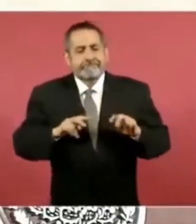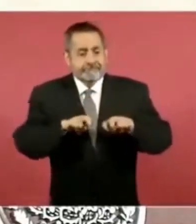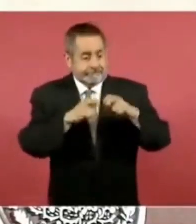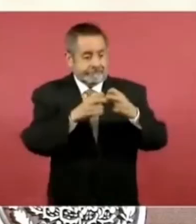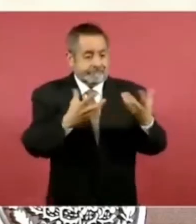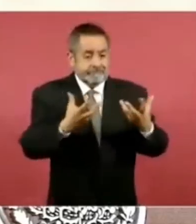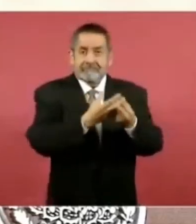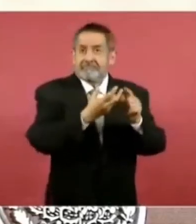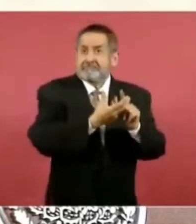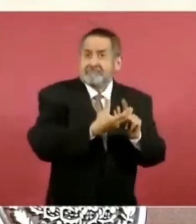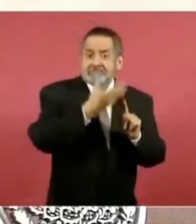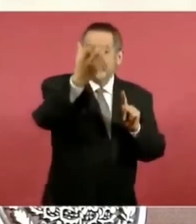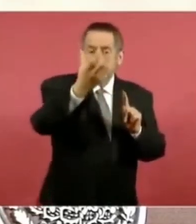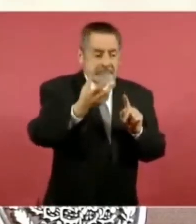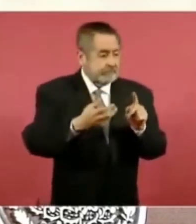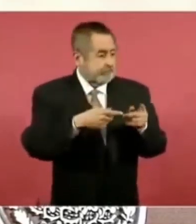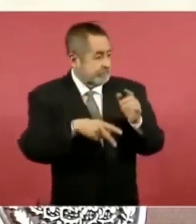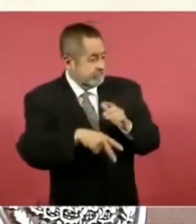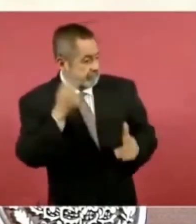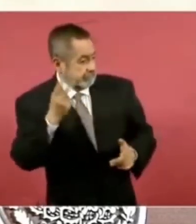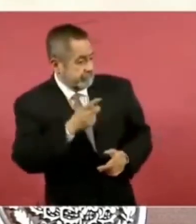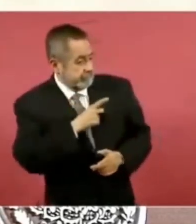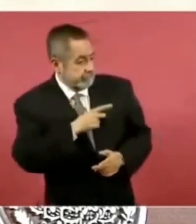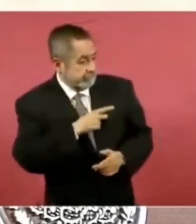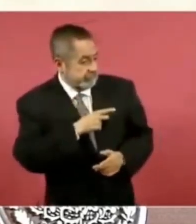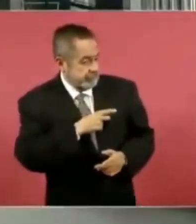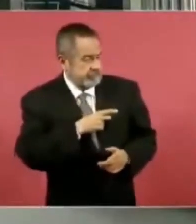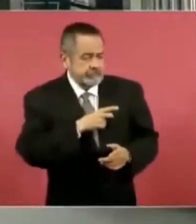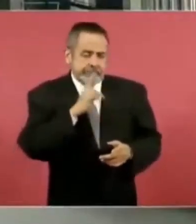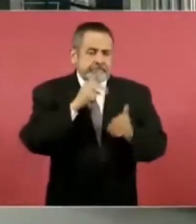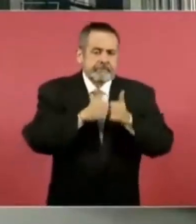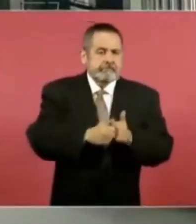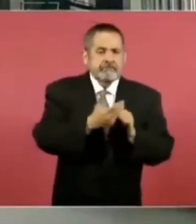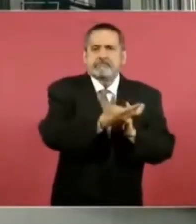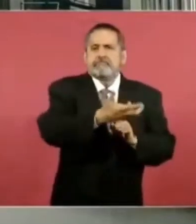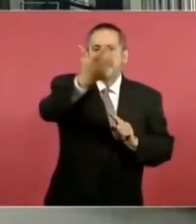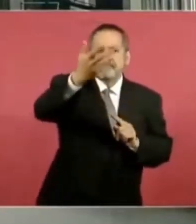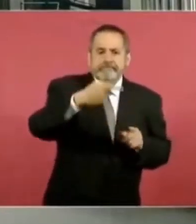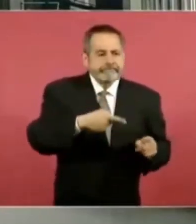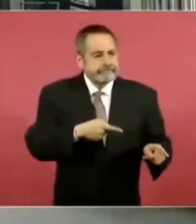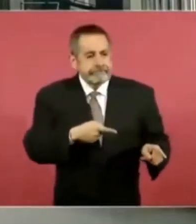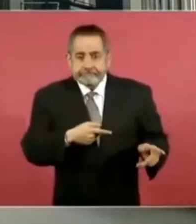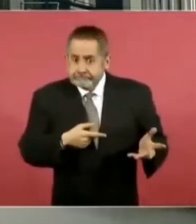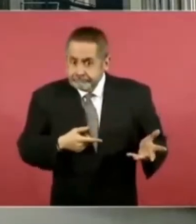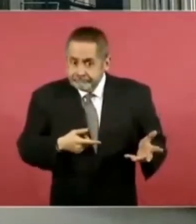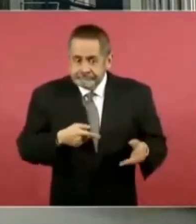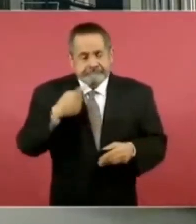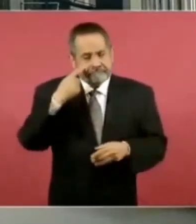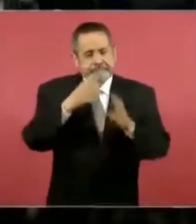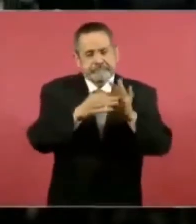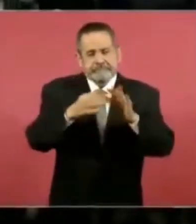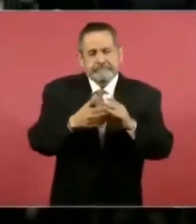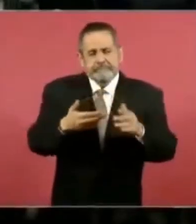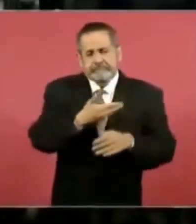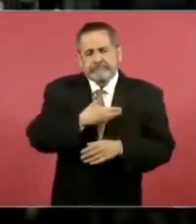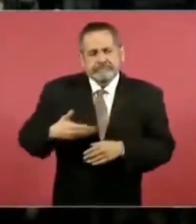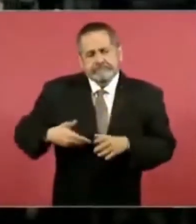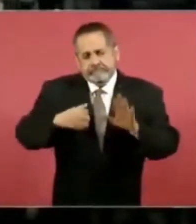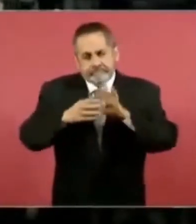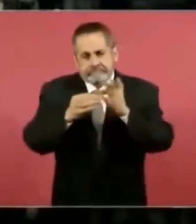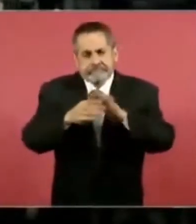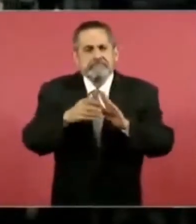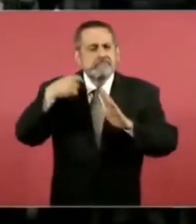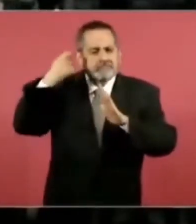a quedar sin nadie. Y en este reportaje, no solo es que si el presidente puede explicar la metodología o no, ese